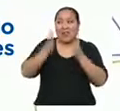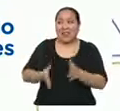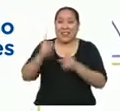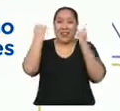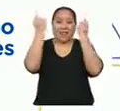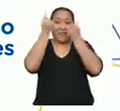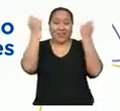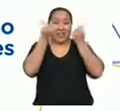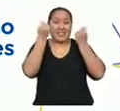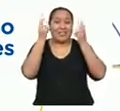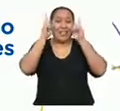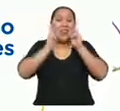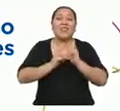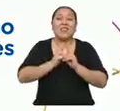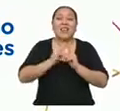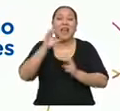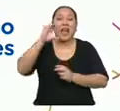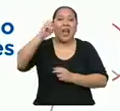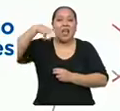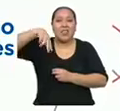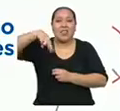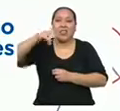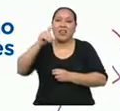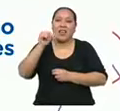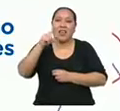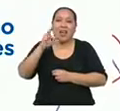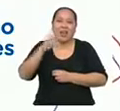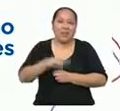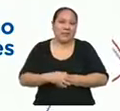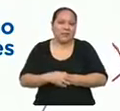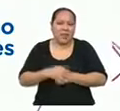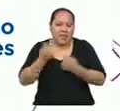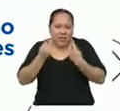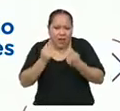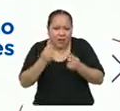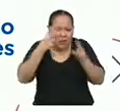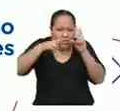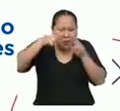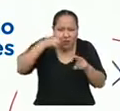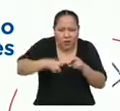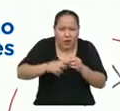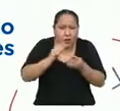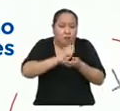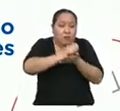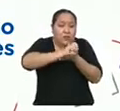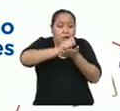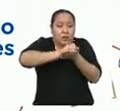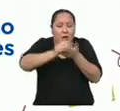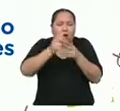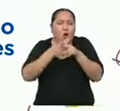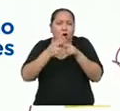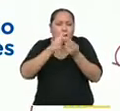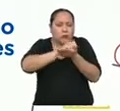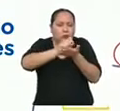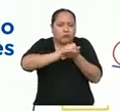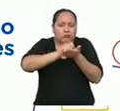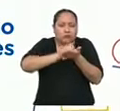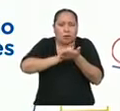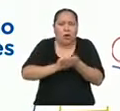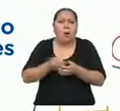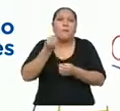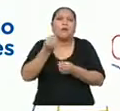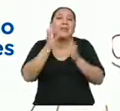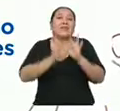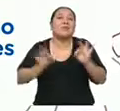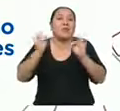Virgen de la Candelaria. Luego, traten de interpretarlo y redactar un pequeño texto acerca de por qué es importante